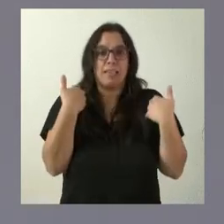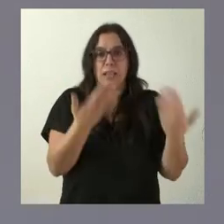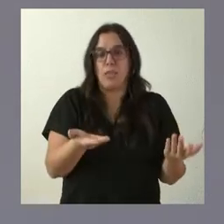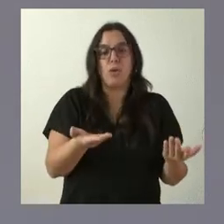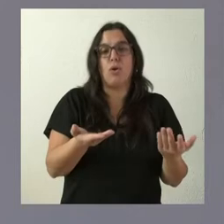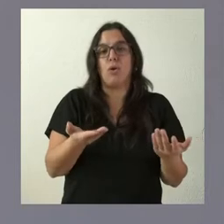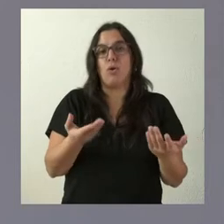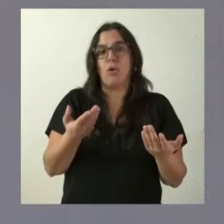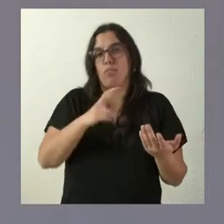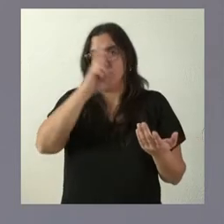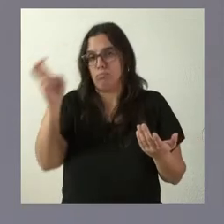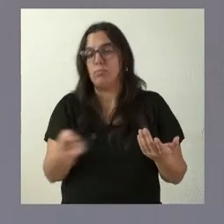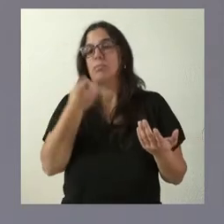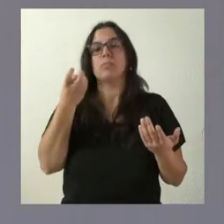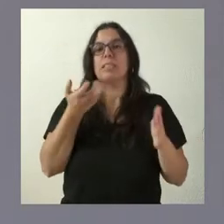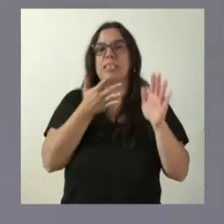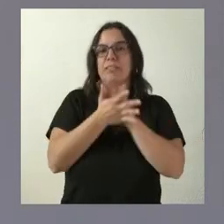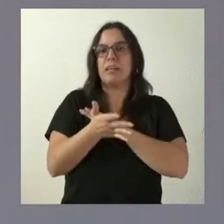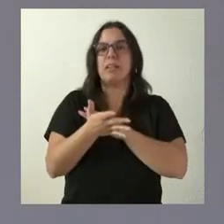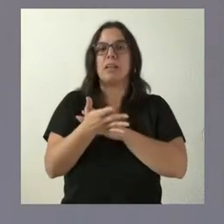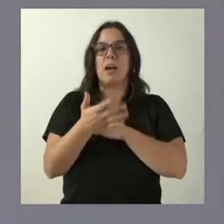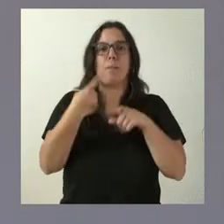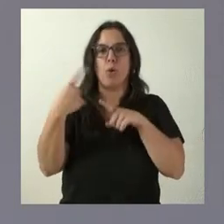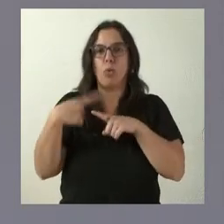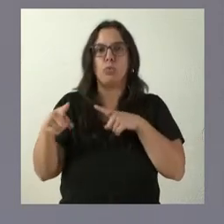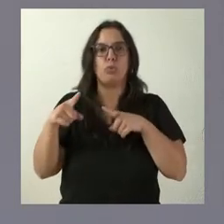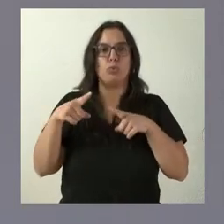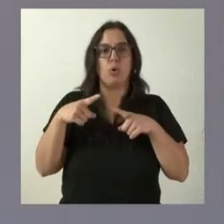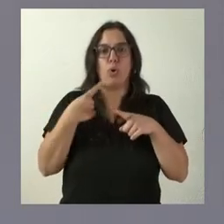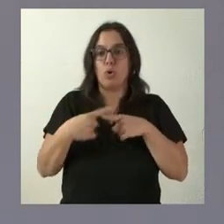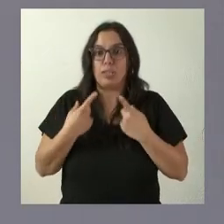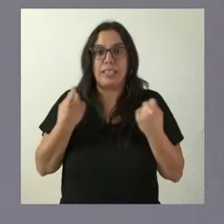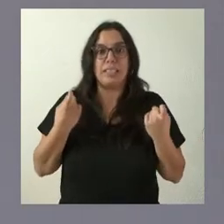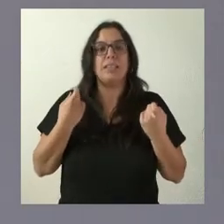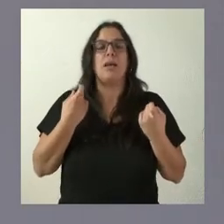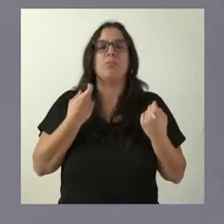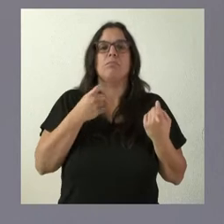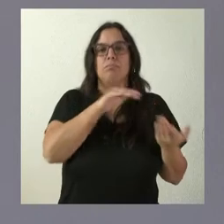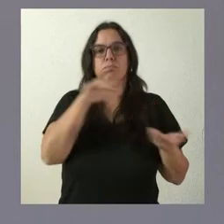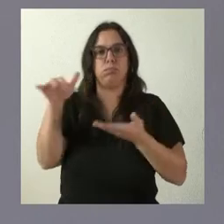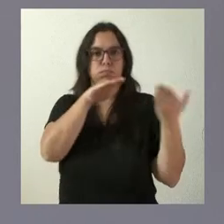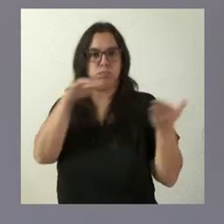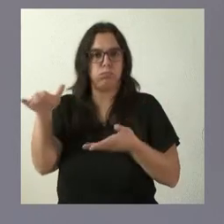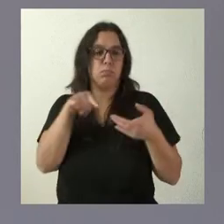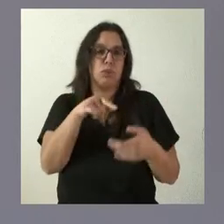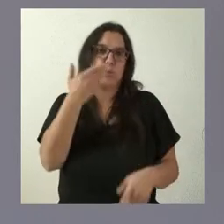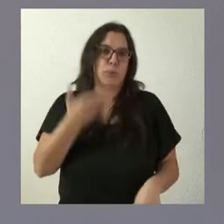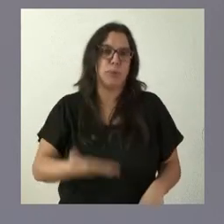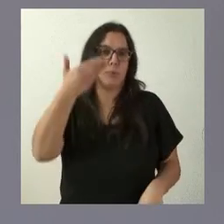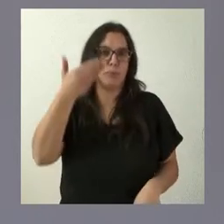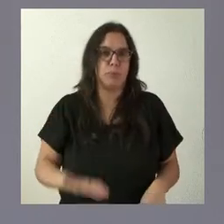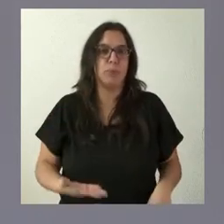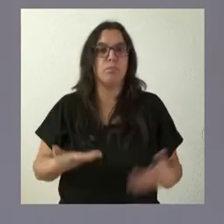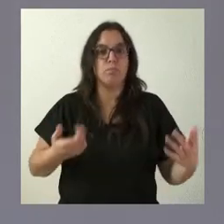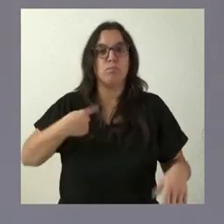y hemoderivados y aportando, por tanto, ese tipo de productos a toda la actividad sanitaria. Es algo ciertamente imprescindible, donde